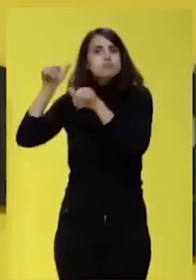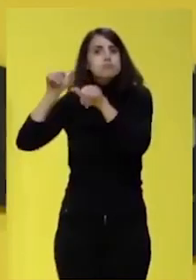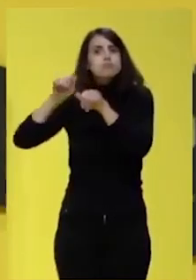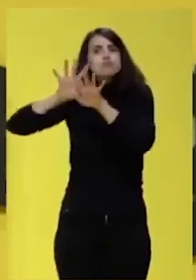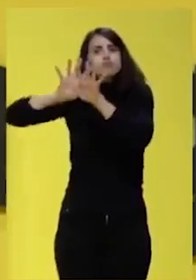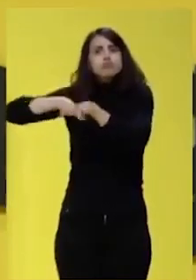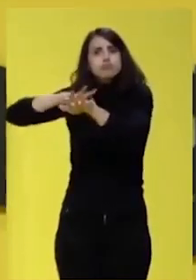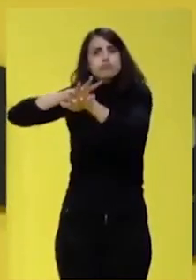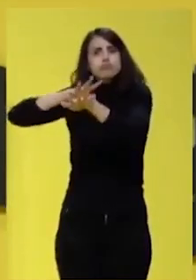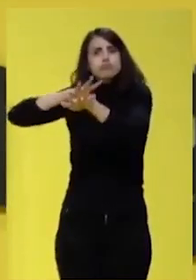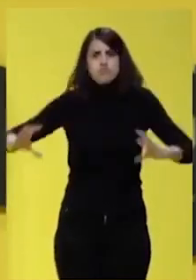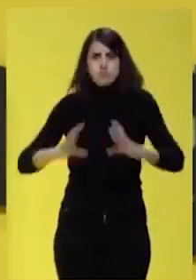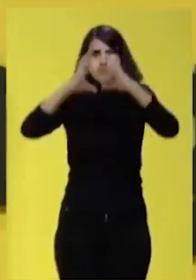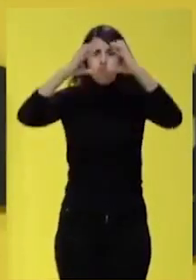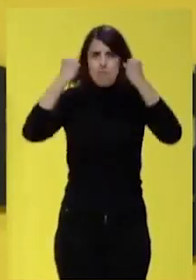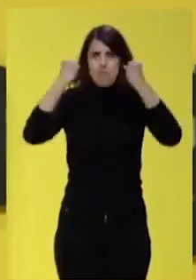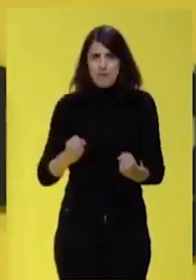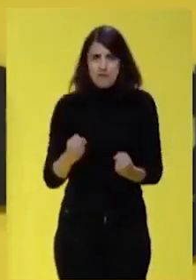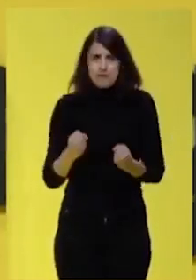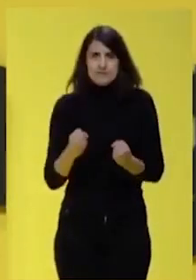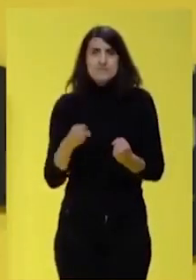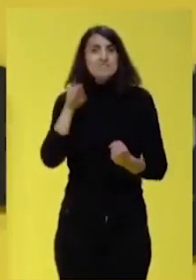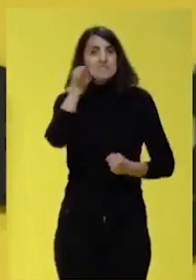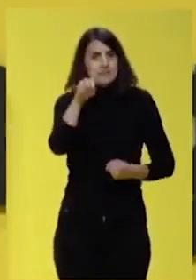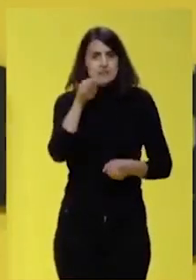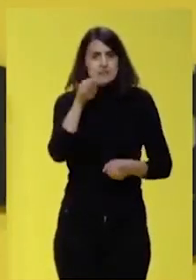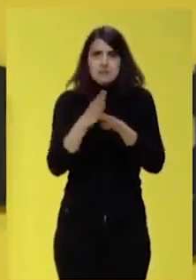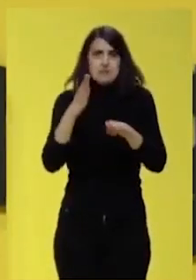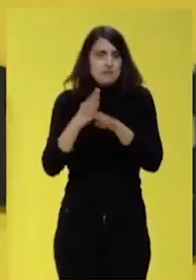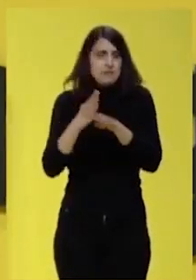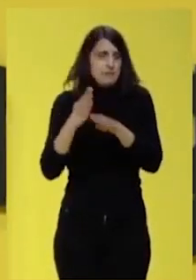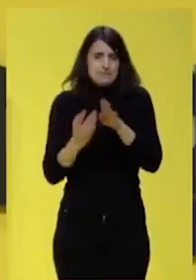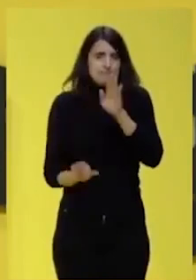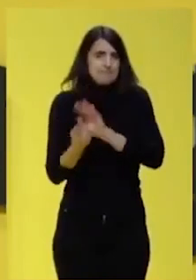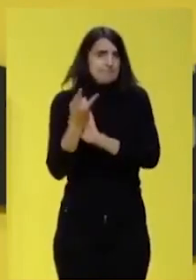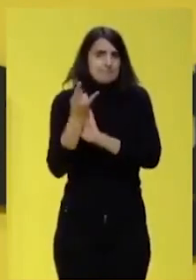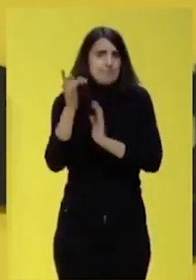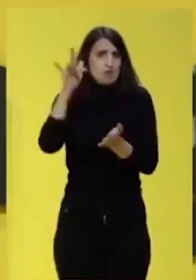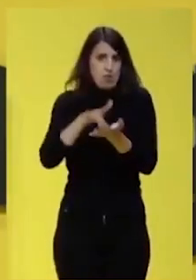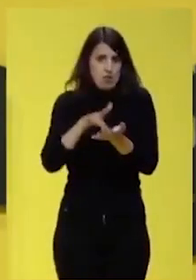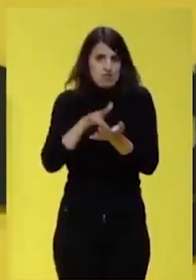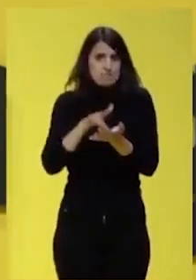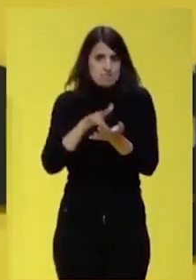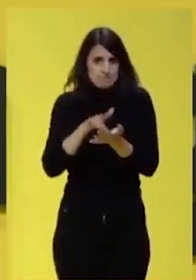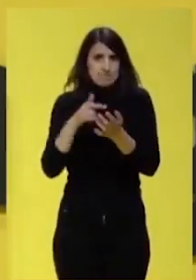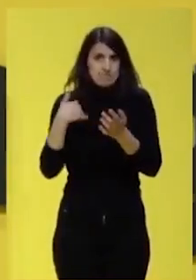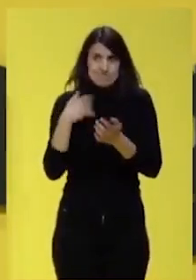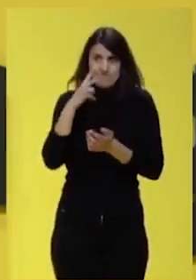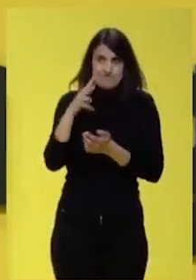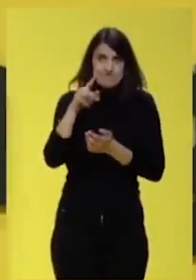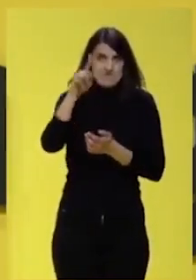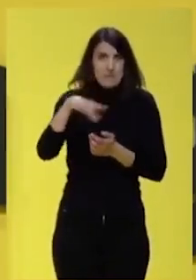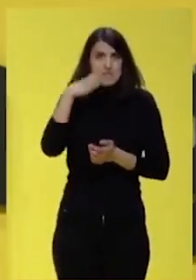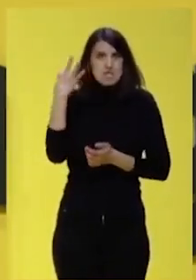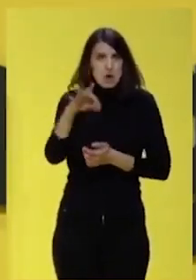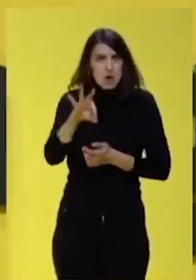fuera. Por lo tanto, esta es una de las cosas que siempre ocurre, y hoy he visto que existe una especie de carrera también